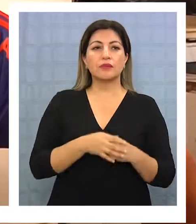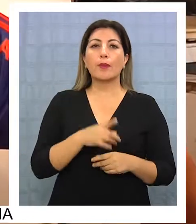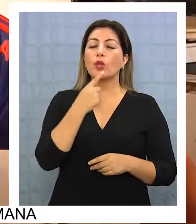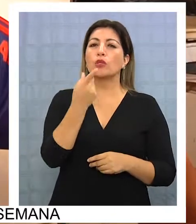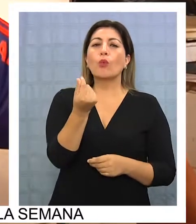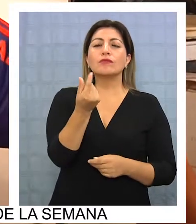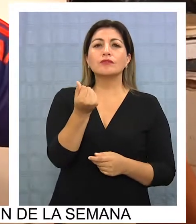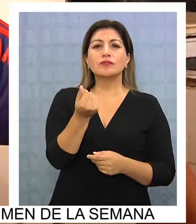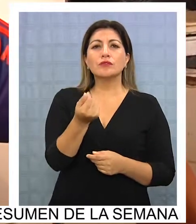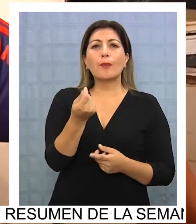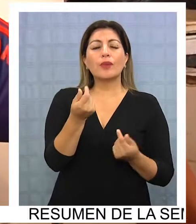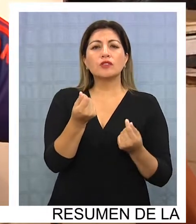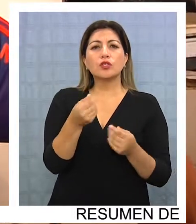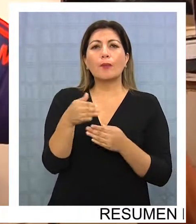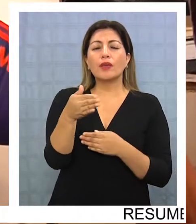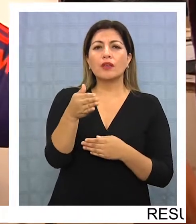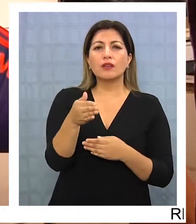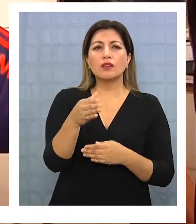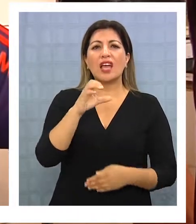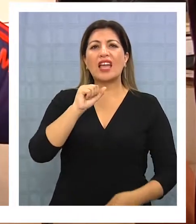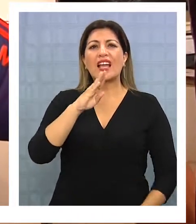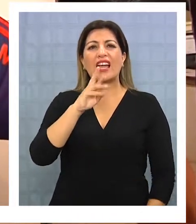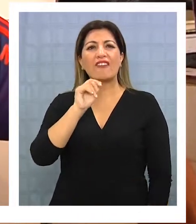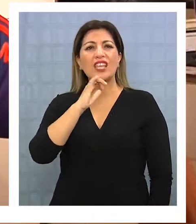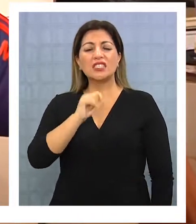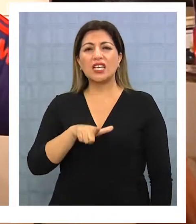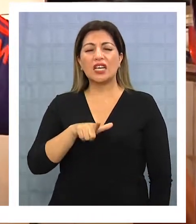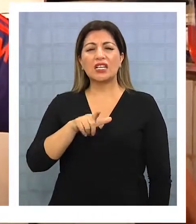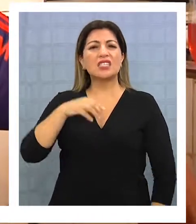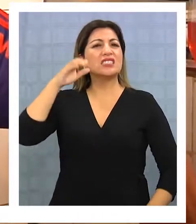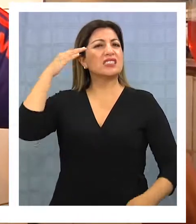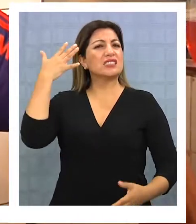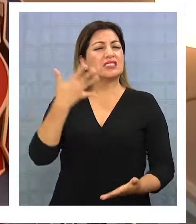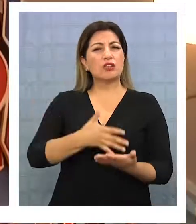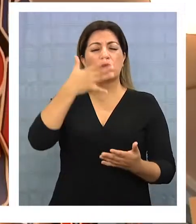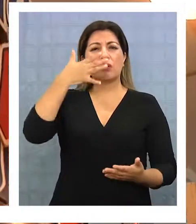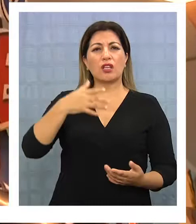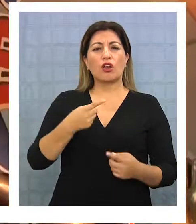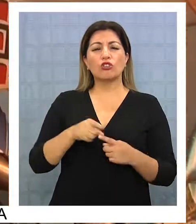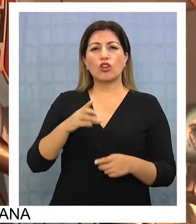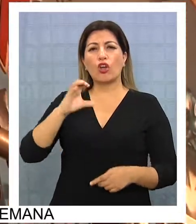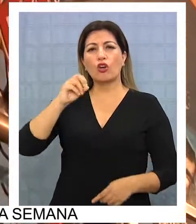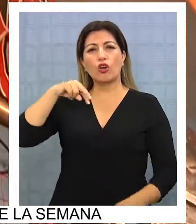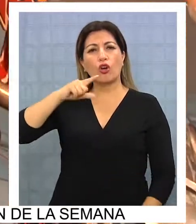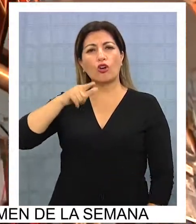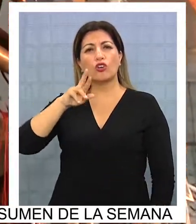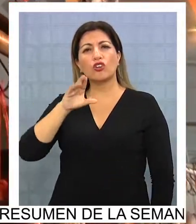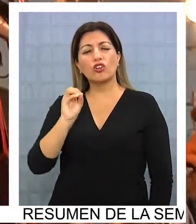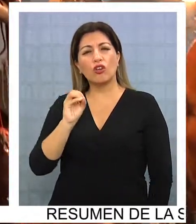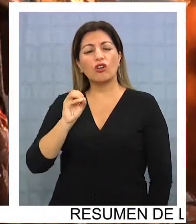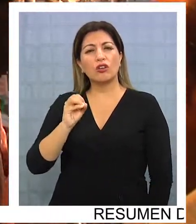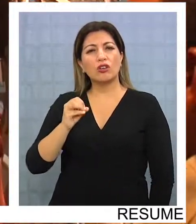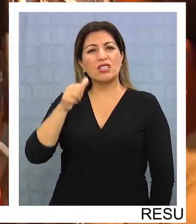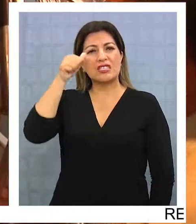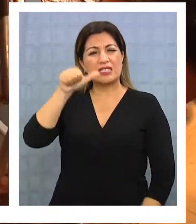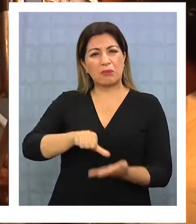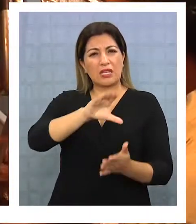los pescados? Por ejemplo, la cabrilla 5.000, el cobre colorado 6.500, la reineta 4.500,